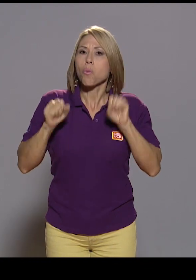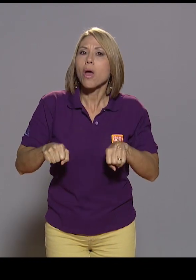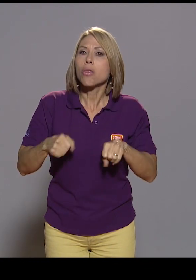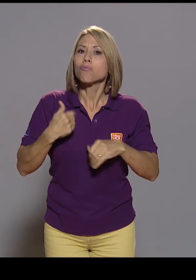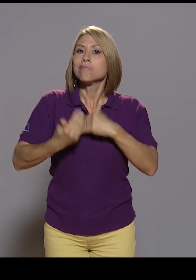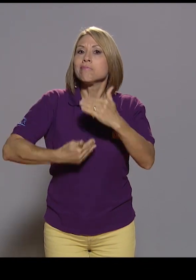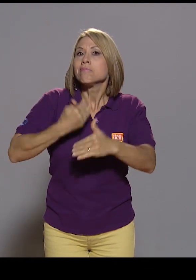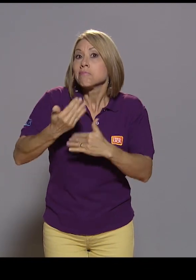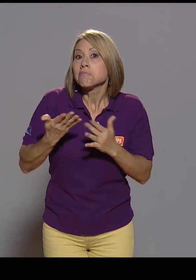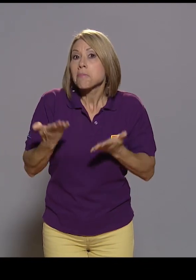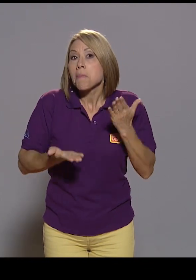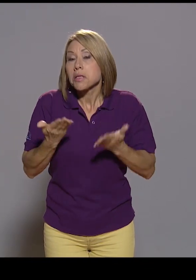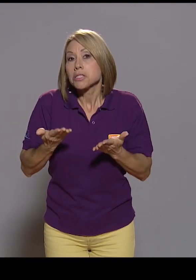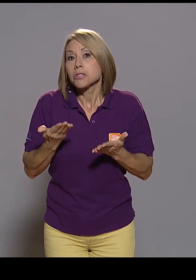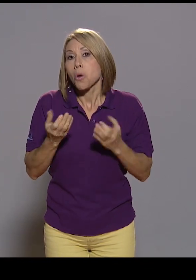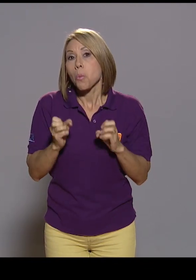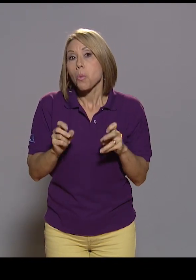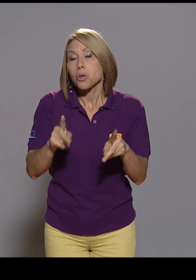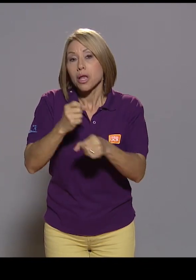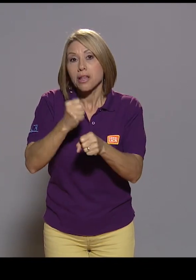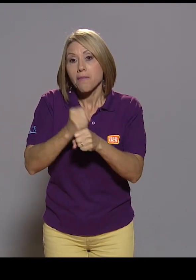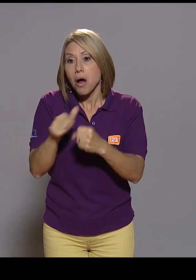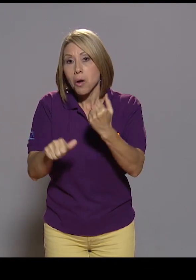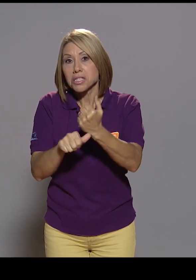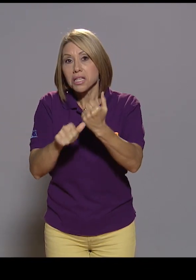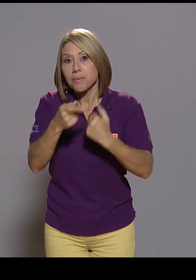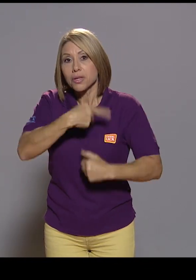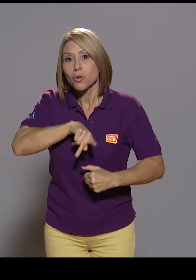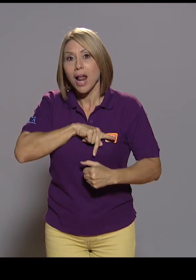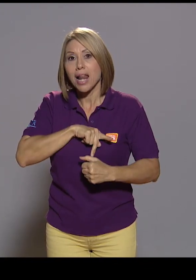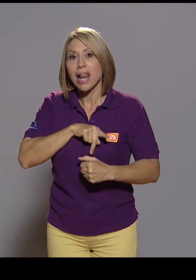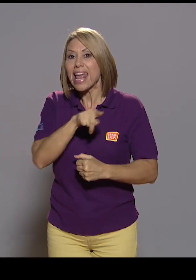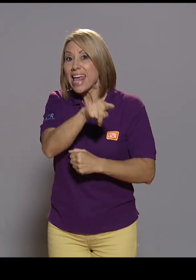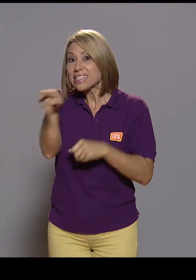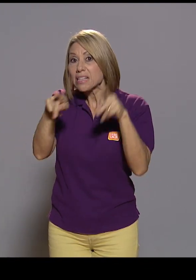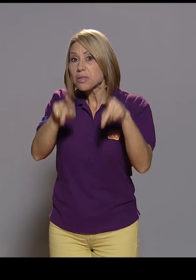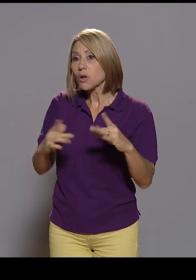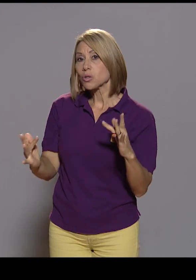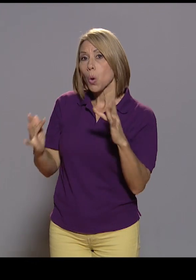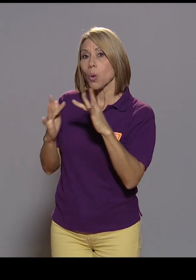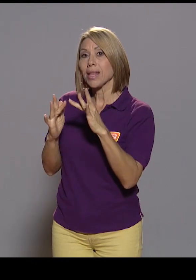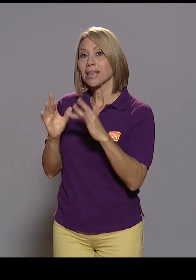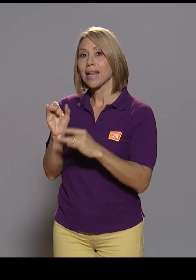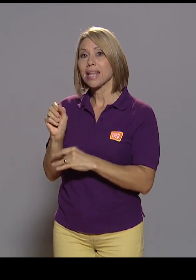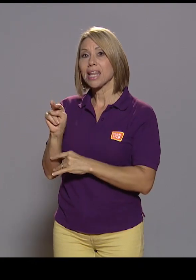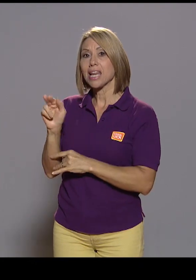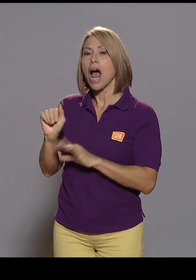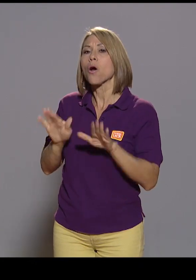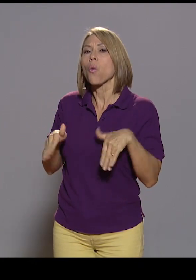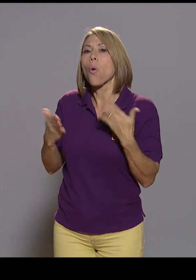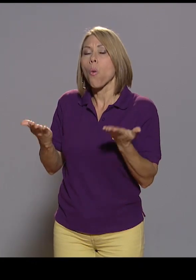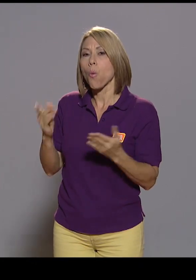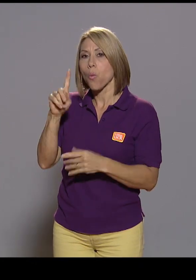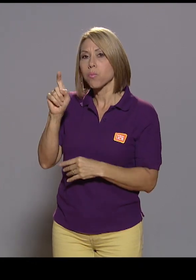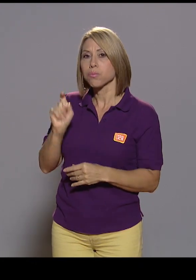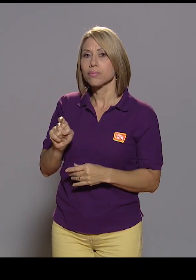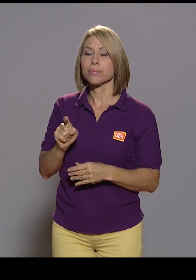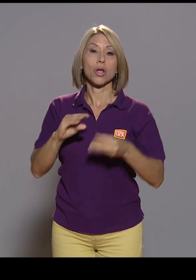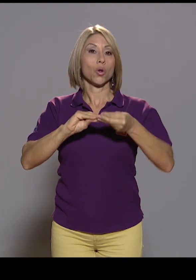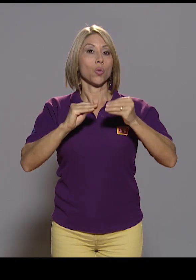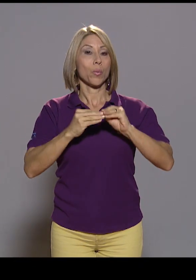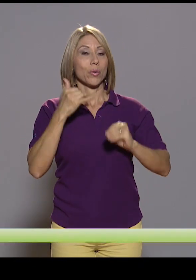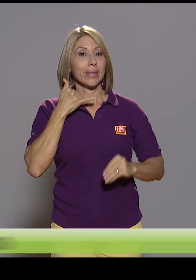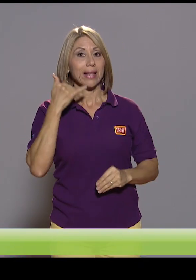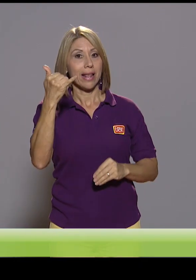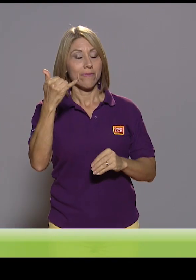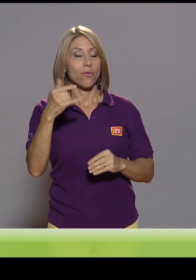ser una opción también laboral para algunas personas, ¿cómo pueden contactar a Lina para iniciar el proceso? Claro. El número